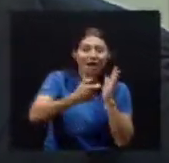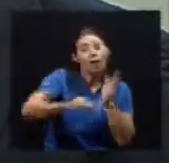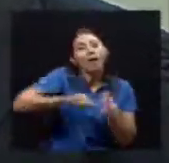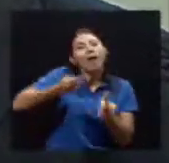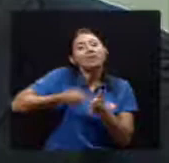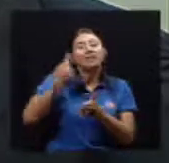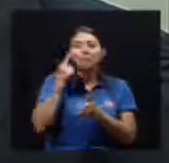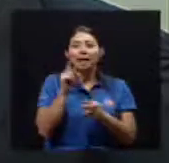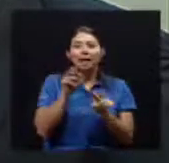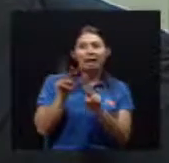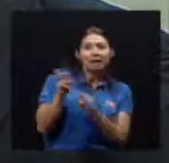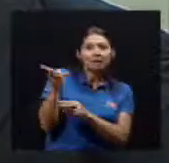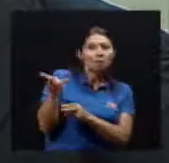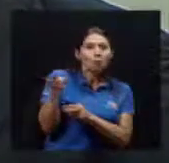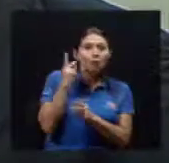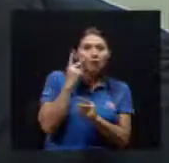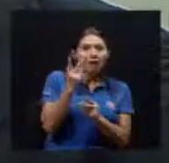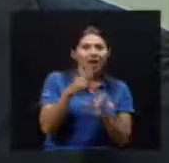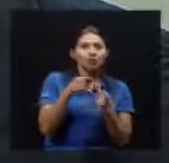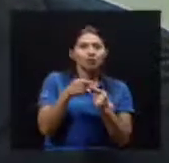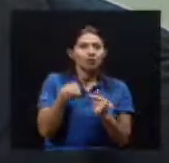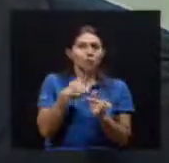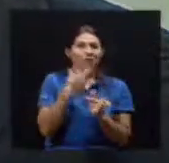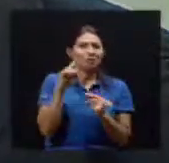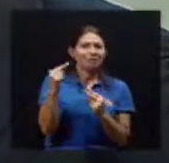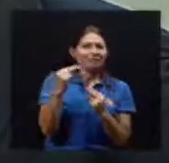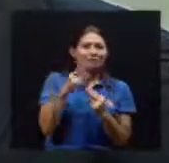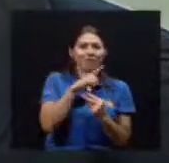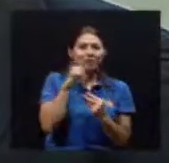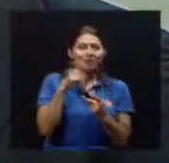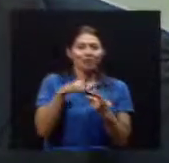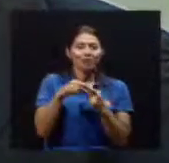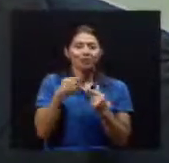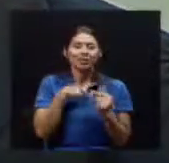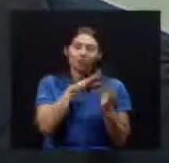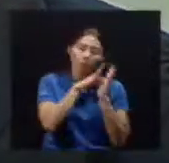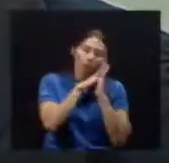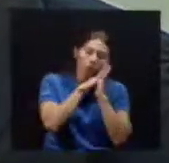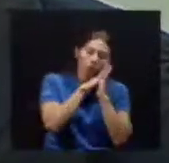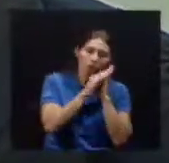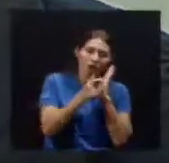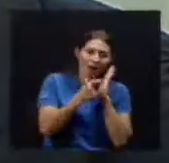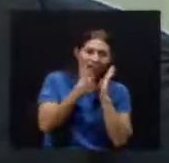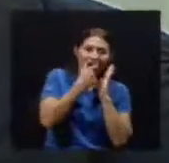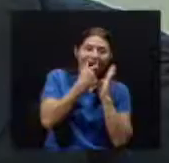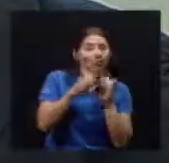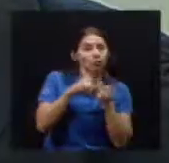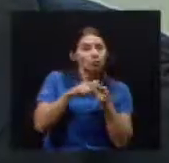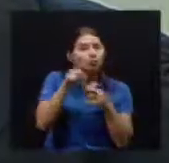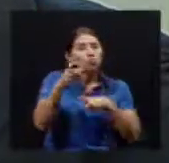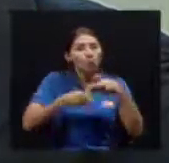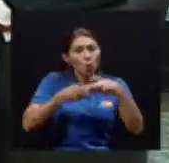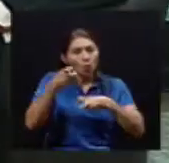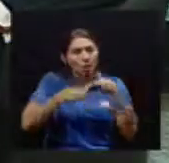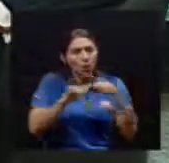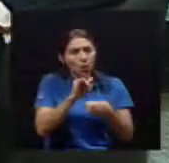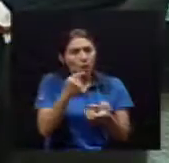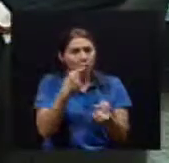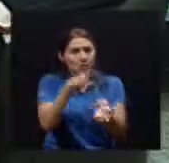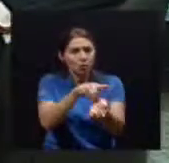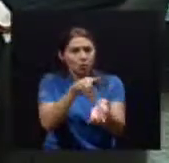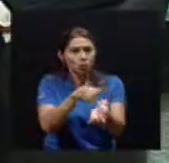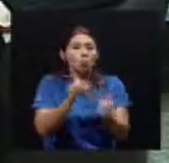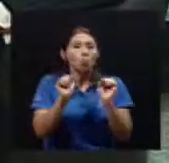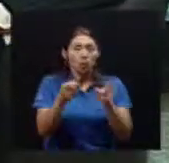provocar Este De problemas como la estomatitis O hongos Que puedan provocarse En la misma prótesis ¿Verdad? Sí, sí, sí